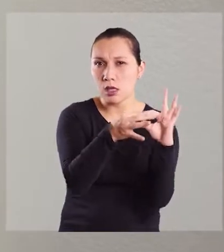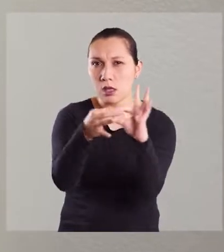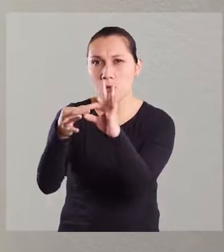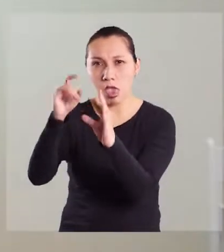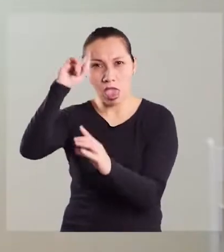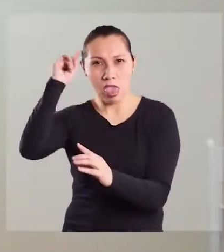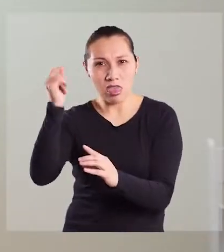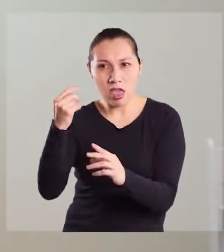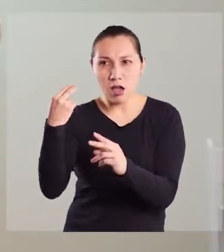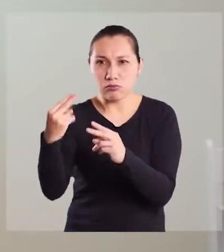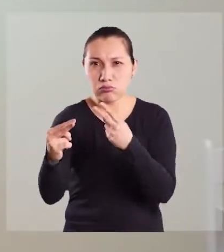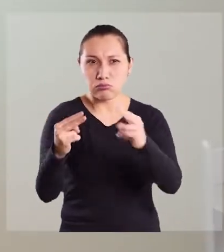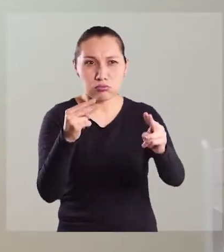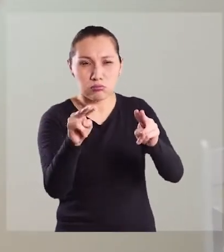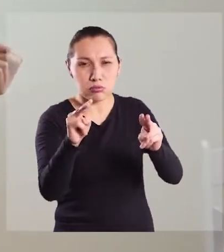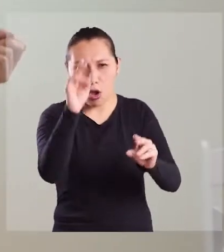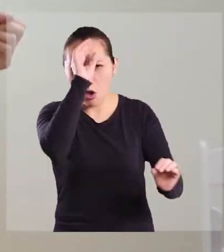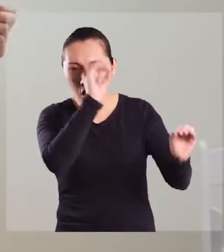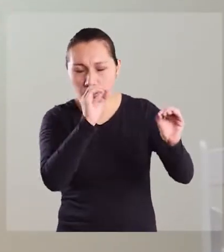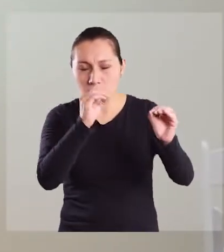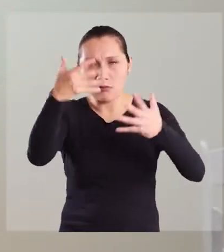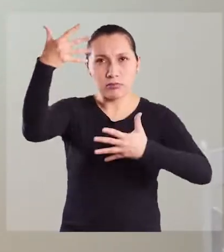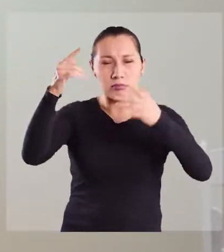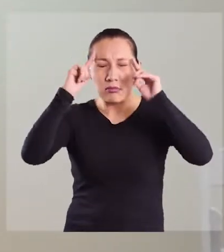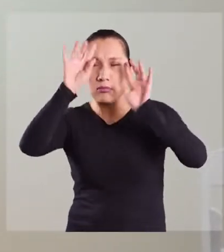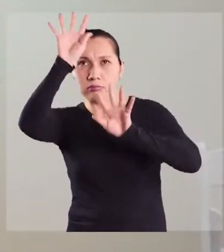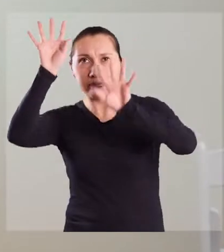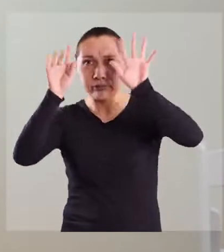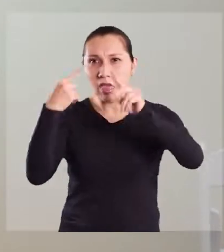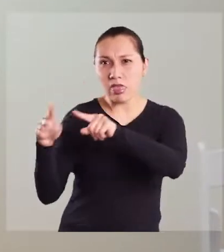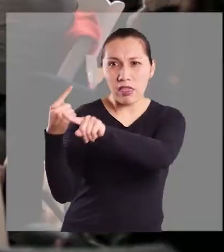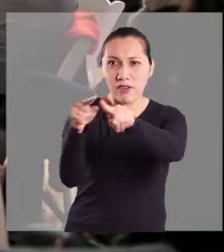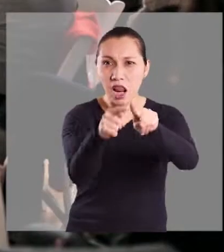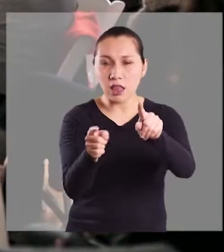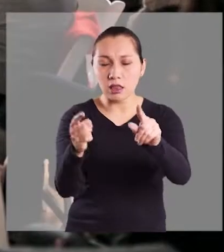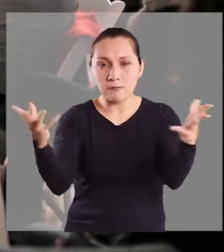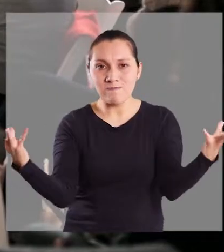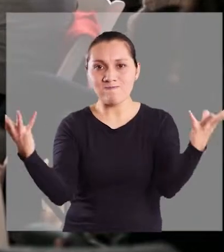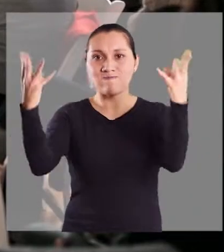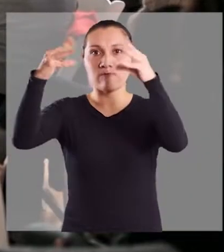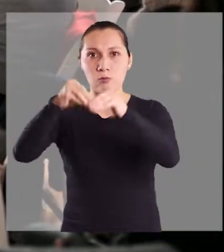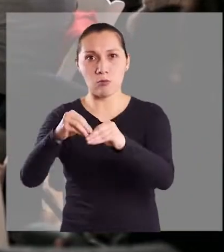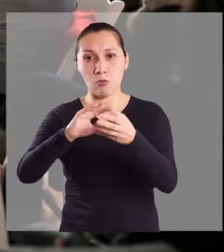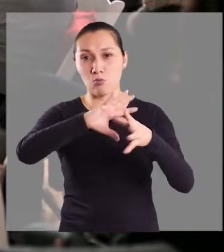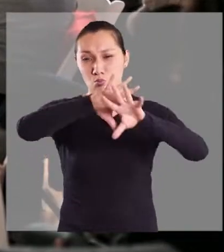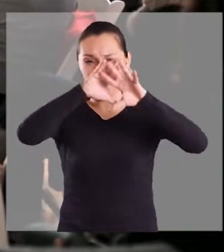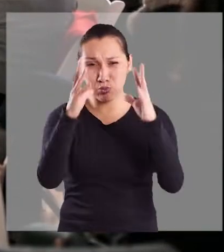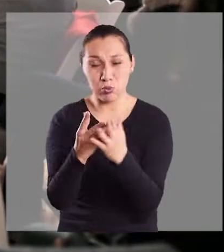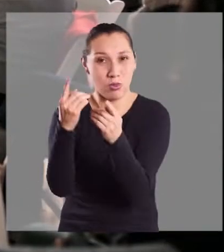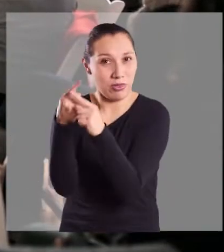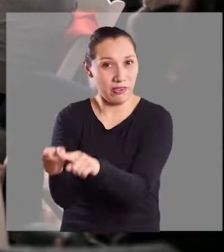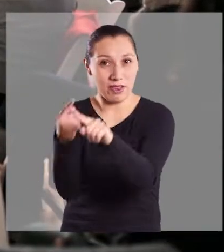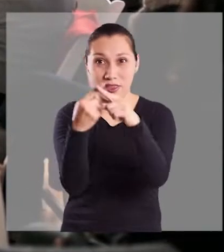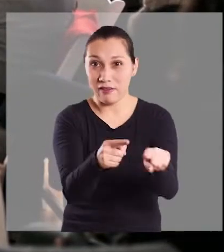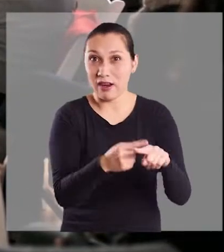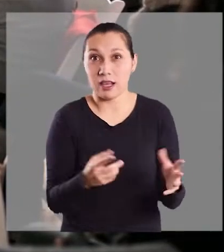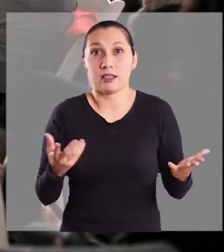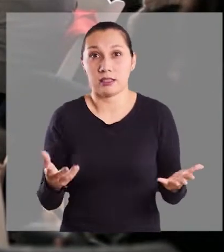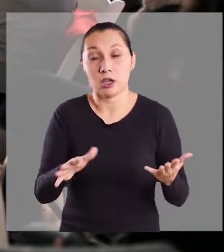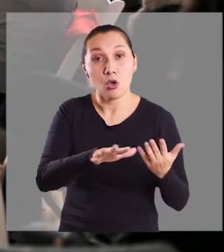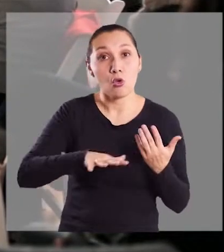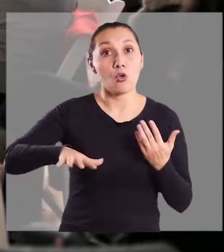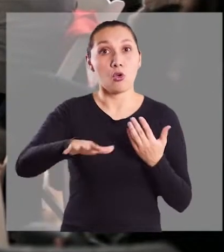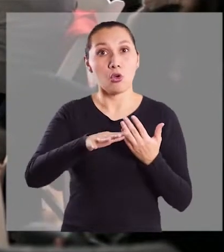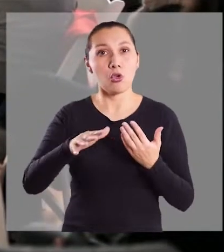ideas, criterios, imágenes mentales de distintos actores que vienen de mundos muy diferentes. Y por lo